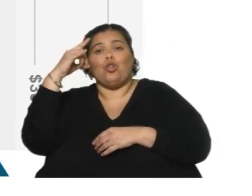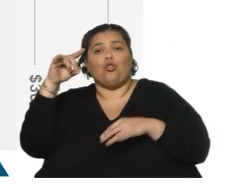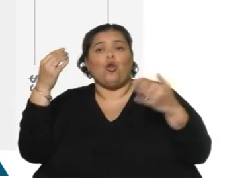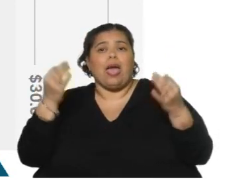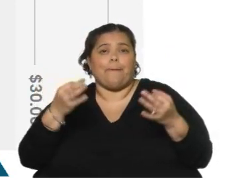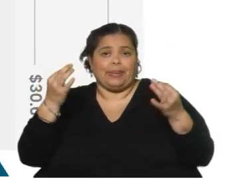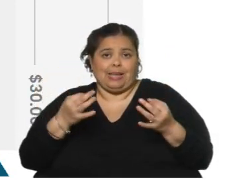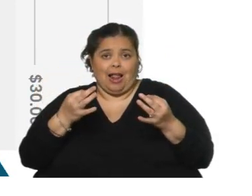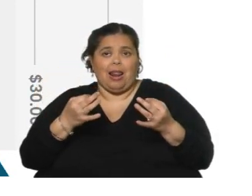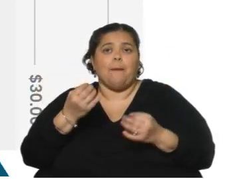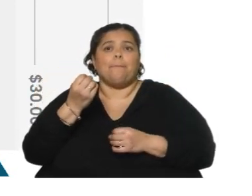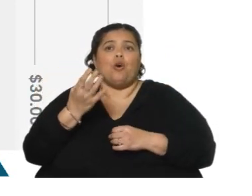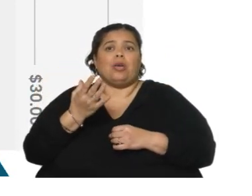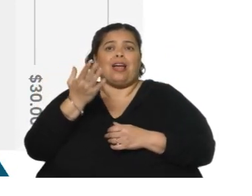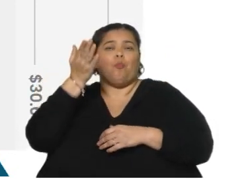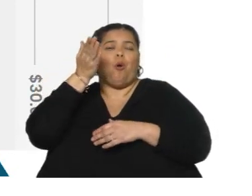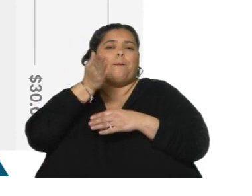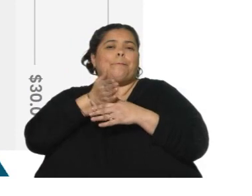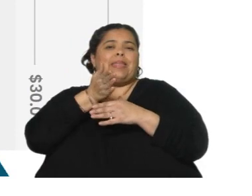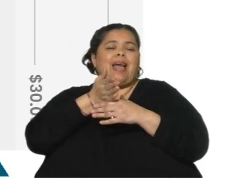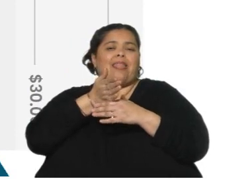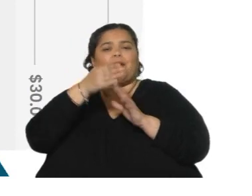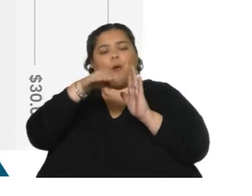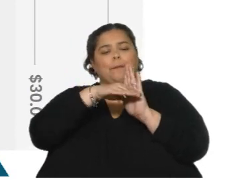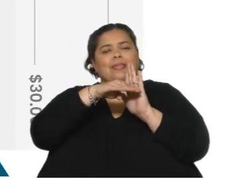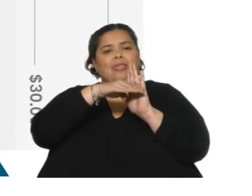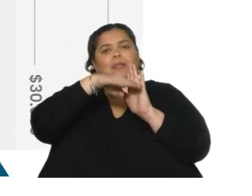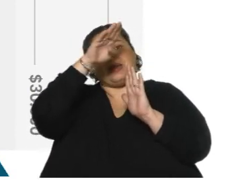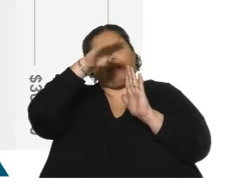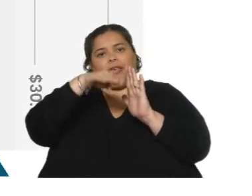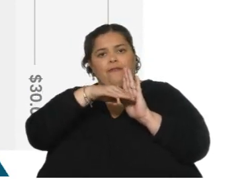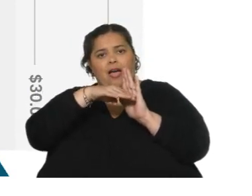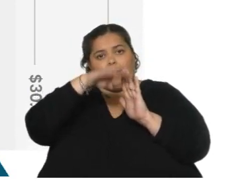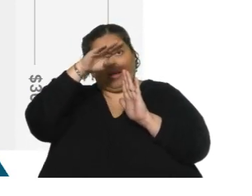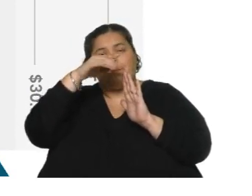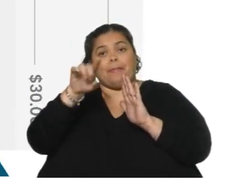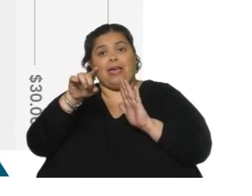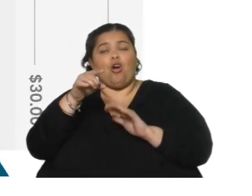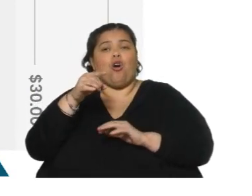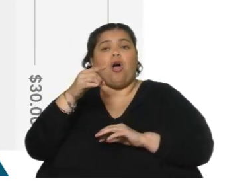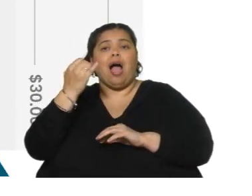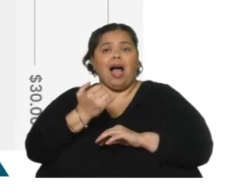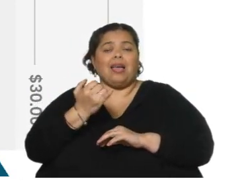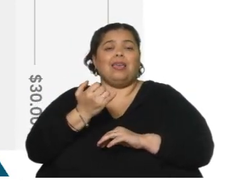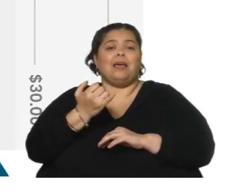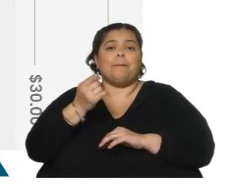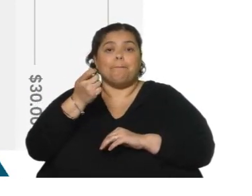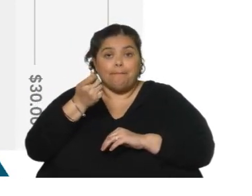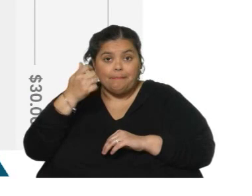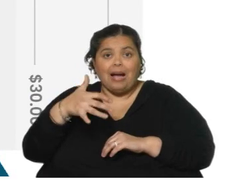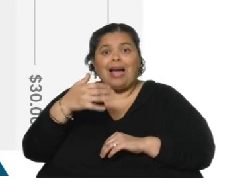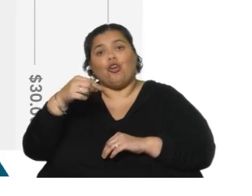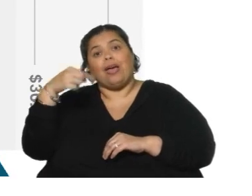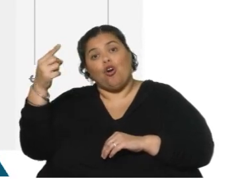Fíjense que está, podríamos decir, que en la mitad de arriba de la tabla. Bueno, es más alto que otras ciudades con características, con cantidad de habitantes y con una